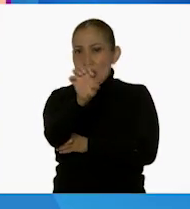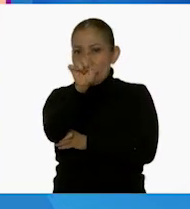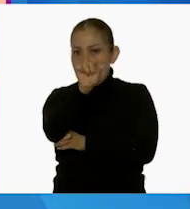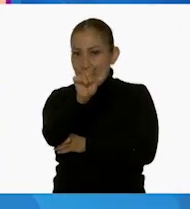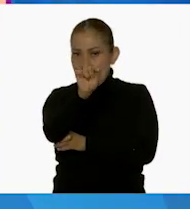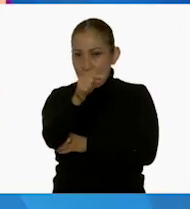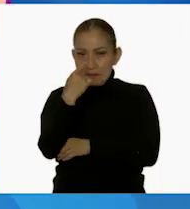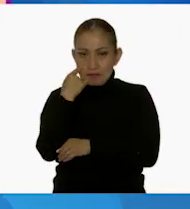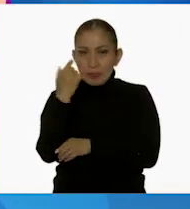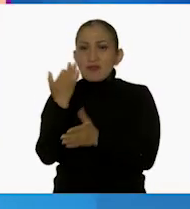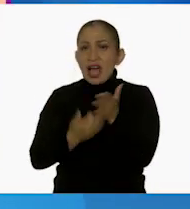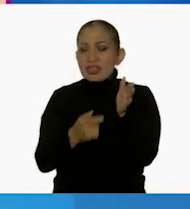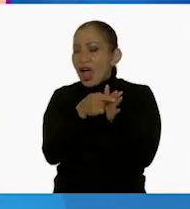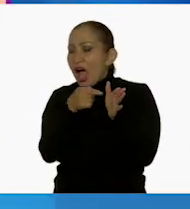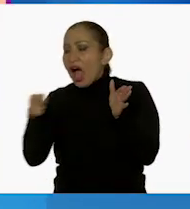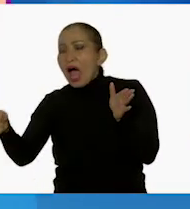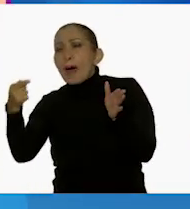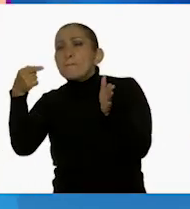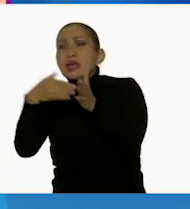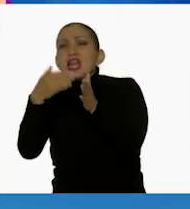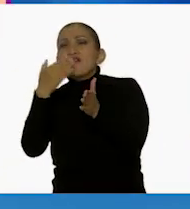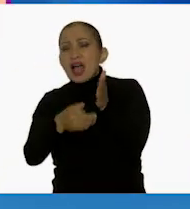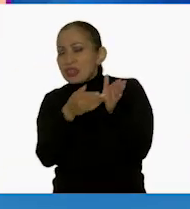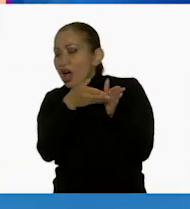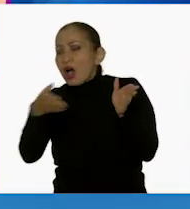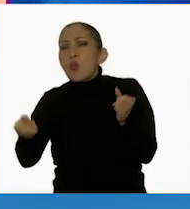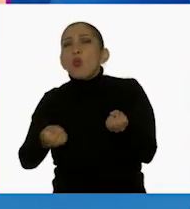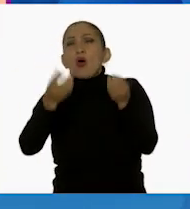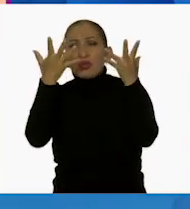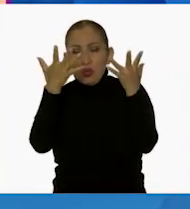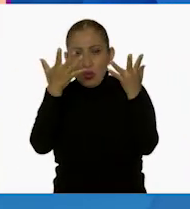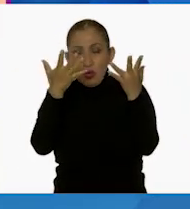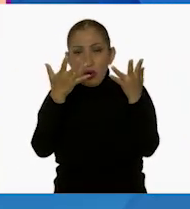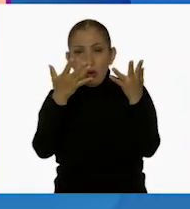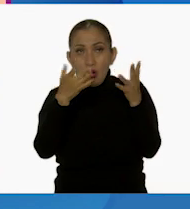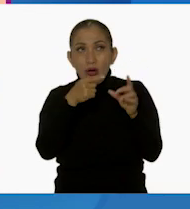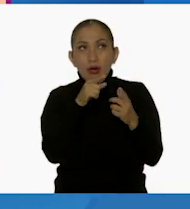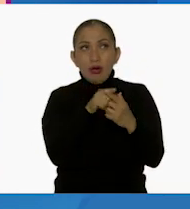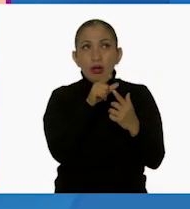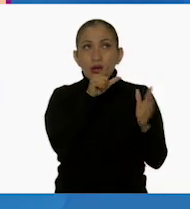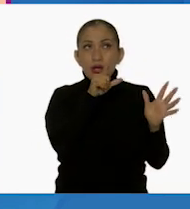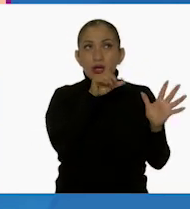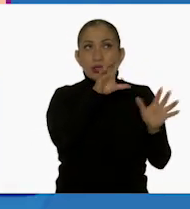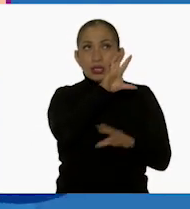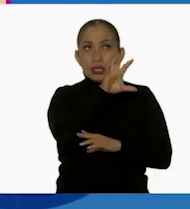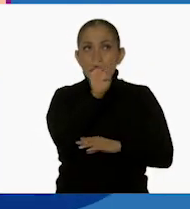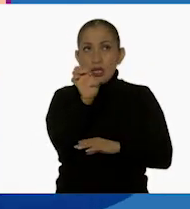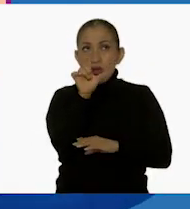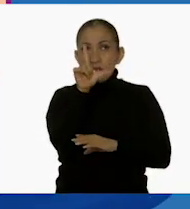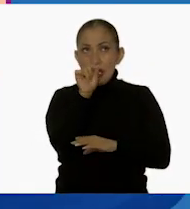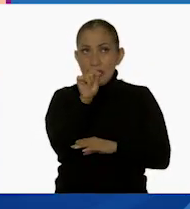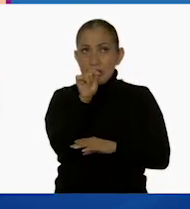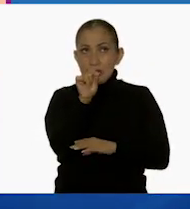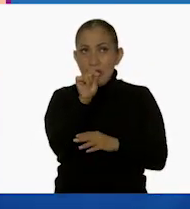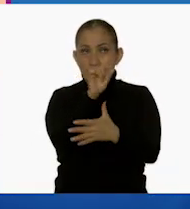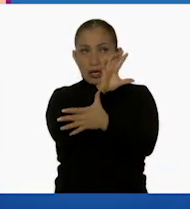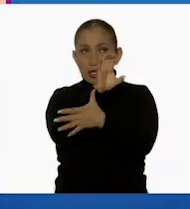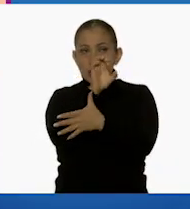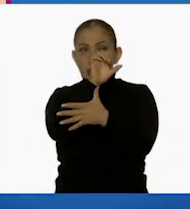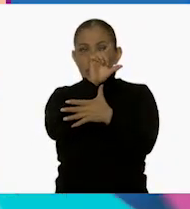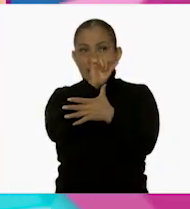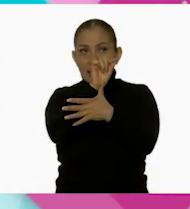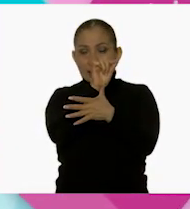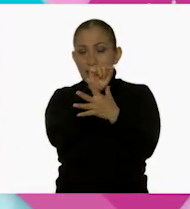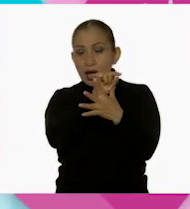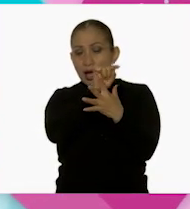¿Qué cantidad necesitamos para que llegue a mil? Tenemos que llegar primero a la centena que sigue. Entonces, ¿tenemos que llegar al 600?